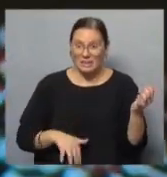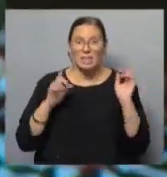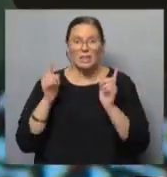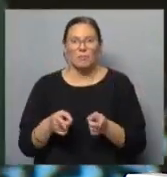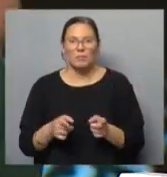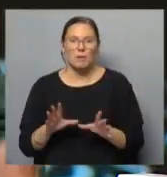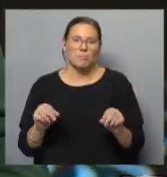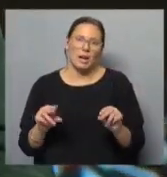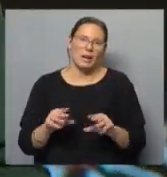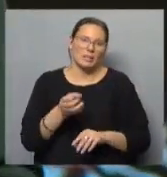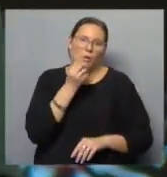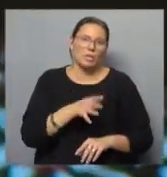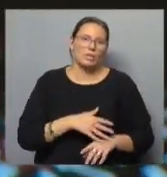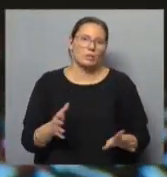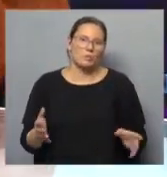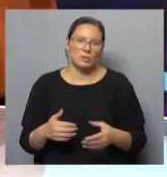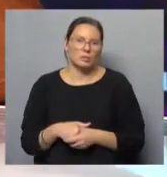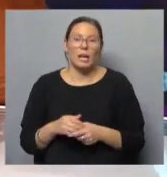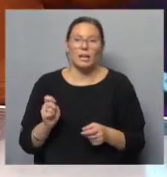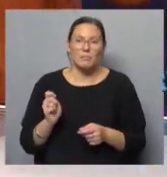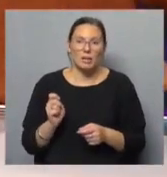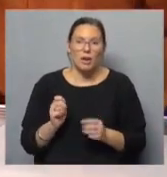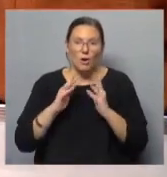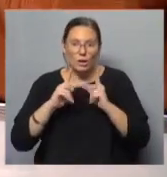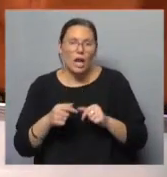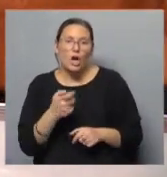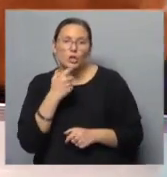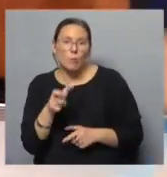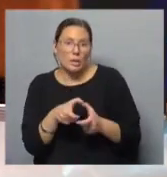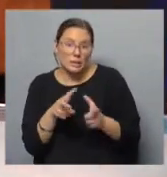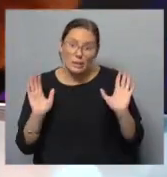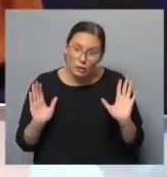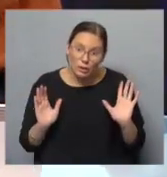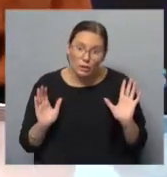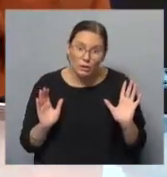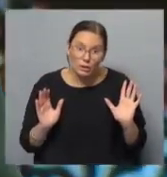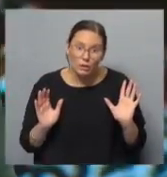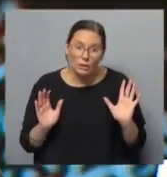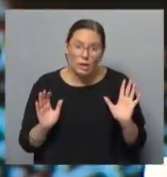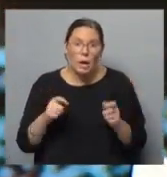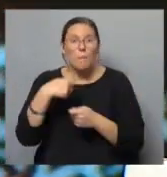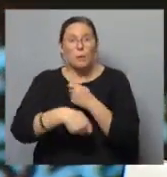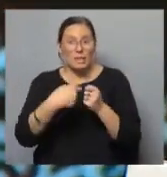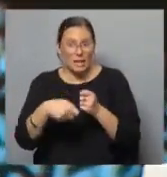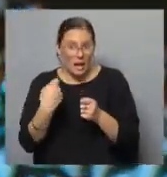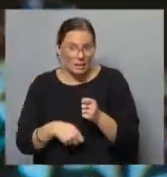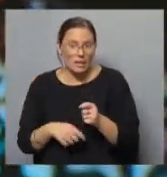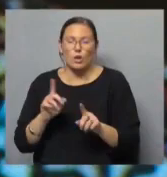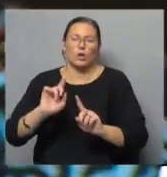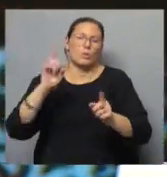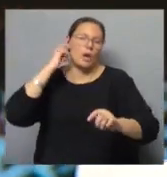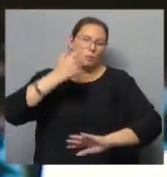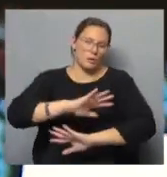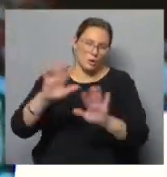Cierra por todos lados. Ya está, ya está. Ya te armamos ahí el próximo show. Tomatito. Claro, por ejemplo. Banana porredón. No, por eso. No, es una lámura.